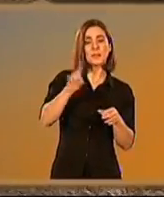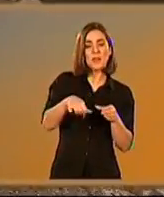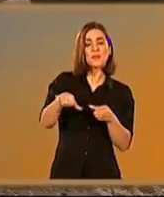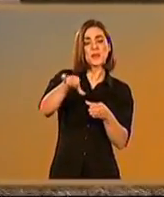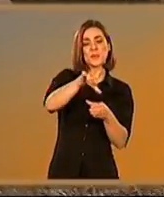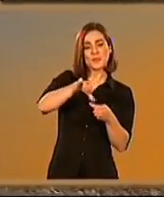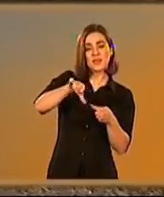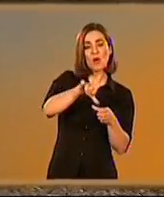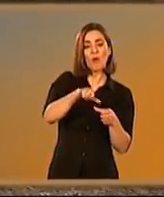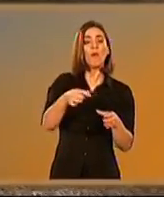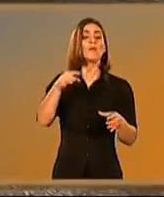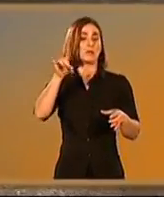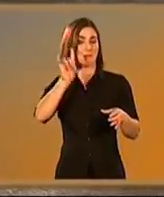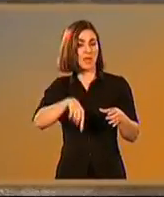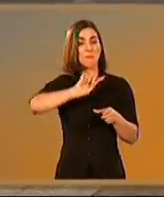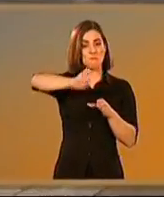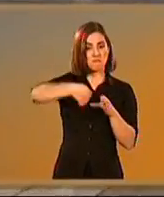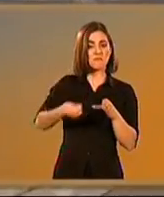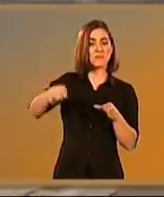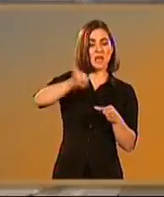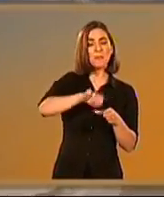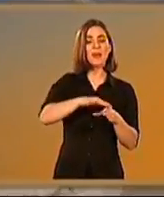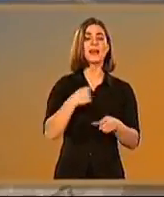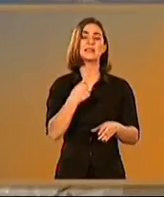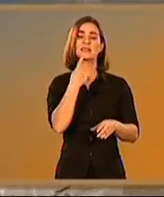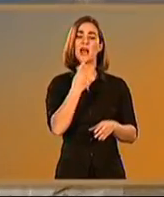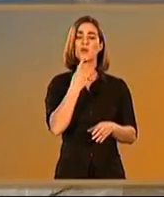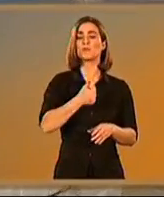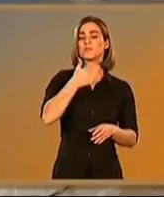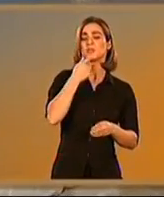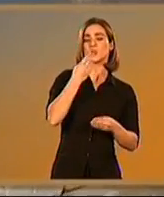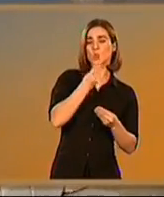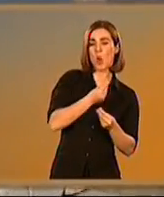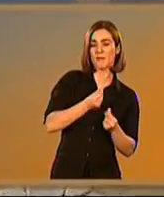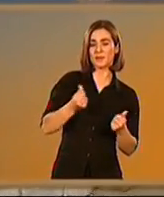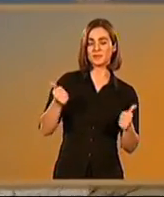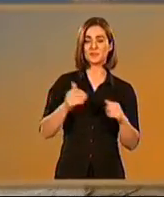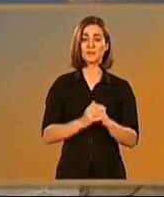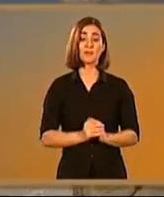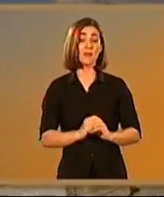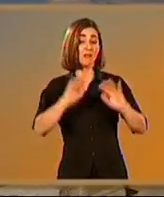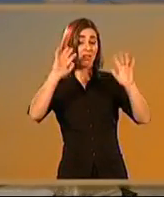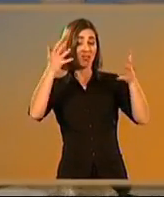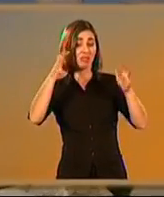incluso miel para rebajar su fuerte olor y sabor, estaba omnipresente en la cocina romana.